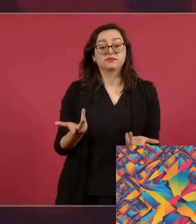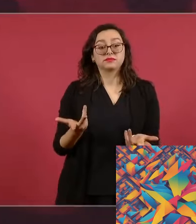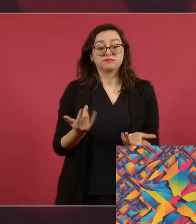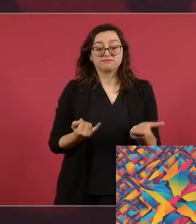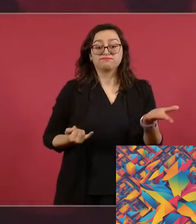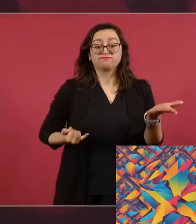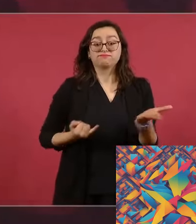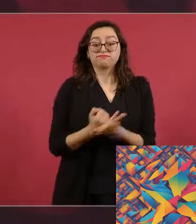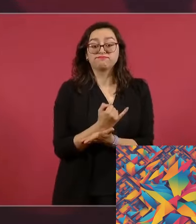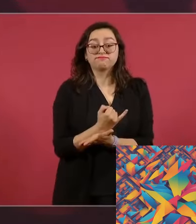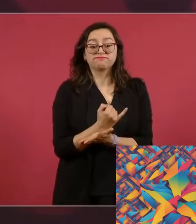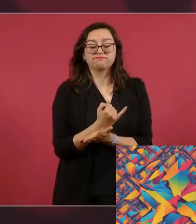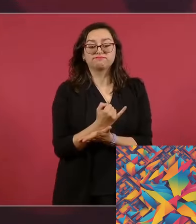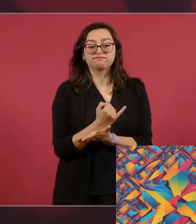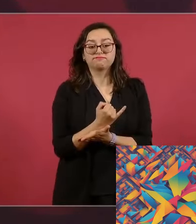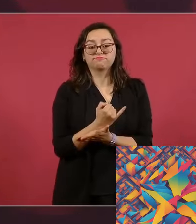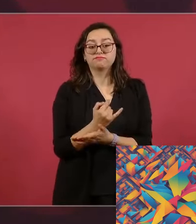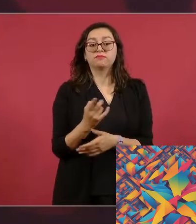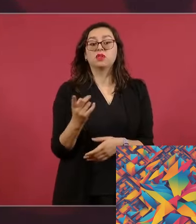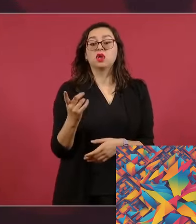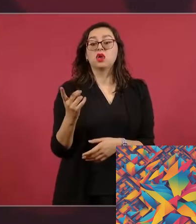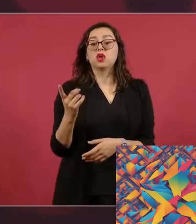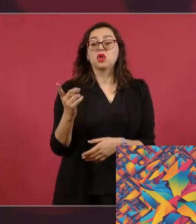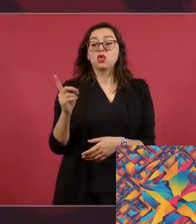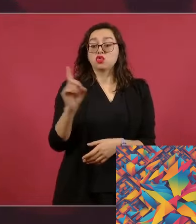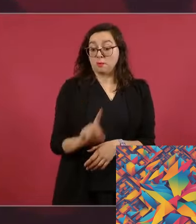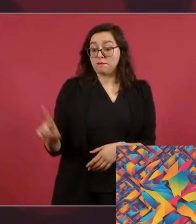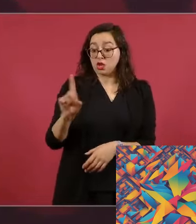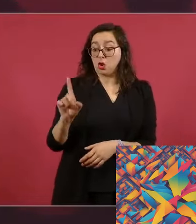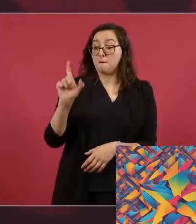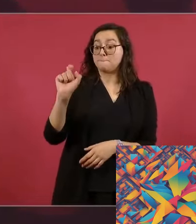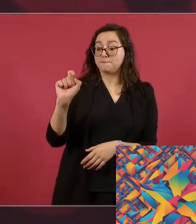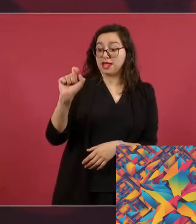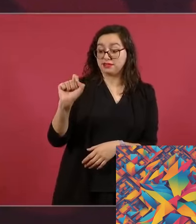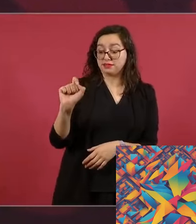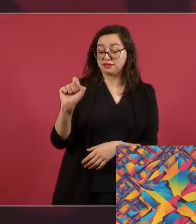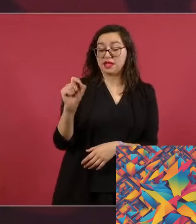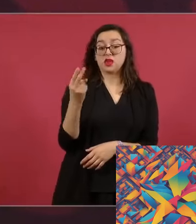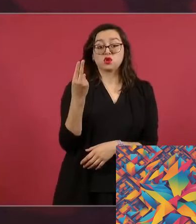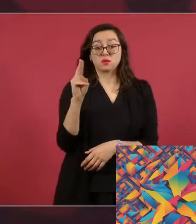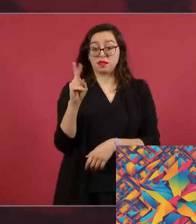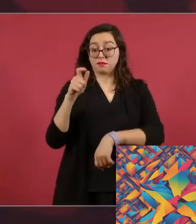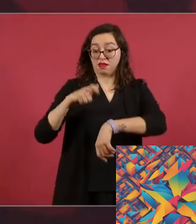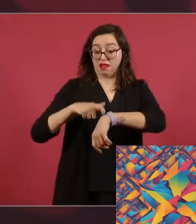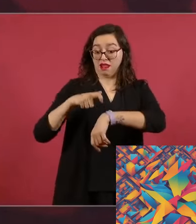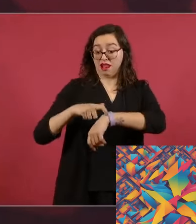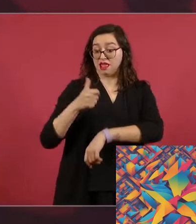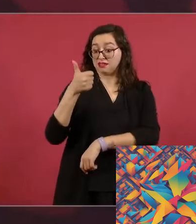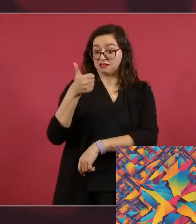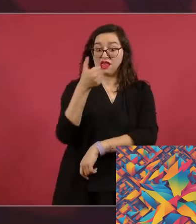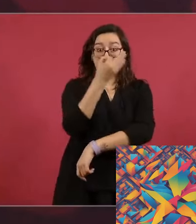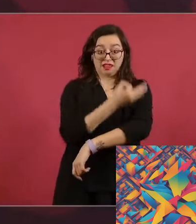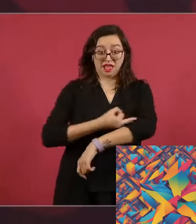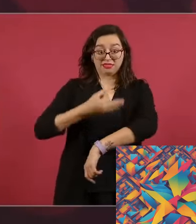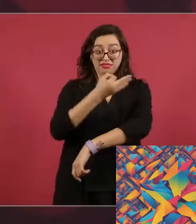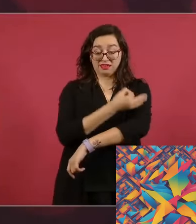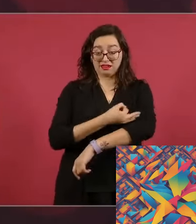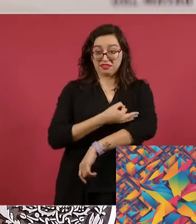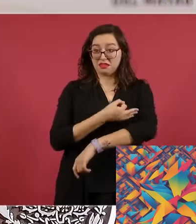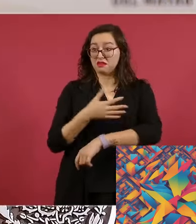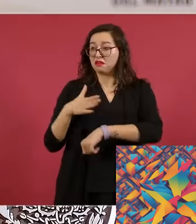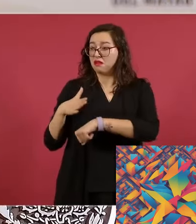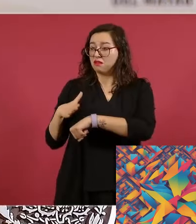vistazo al estado actual de la opinión pública, sino que también nos recuerda la importancia de la participación ciudadana y el diálogo constructivo en la